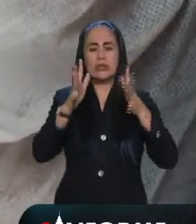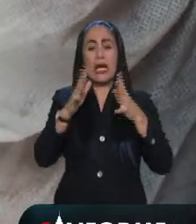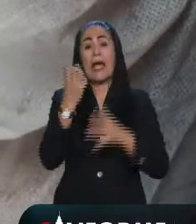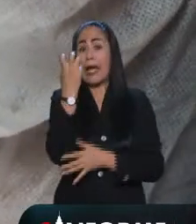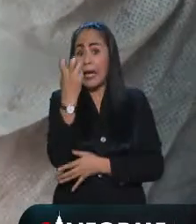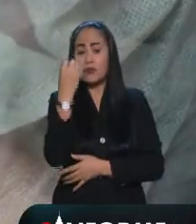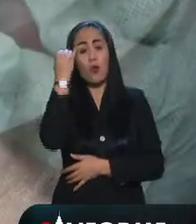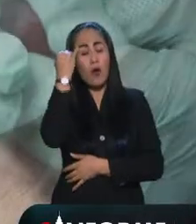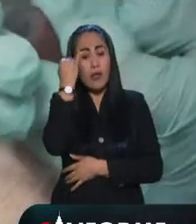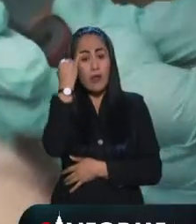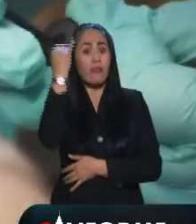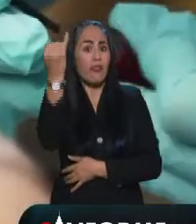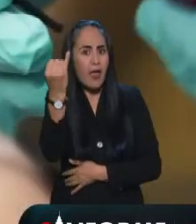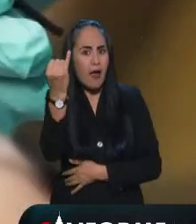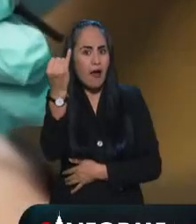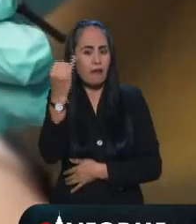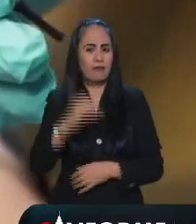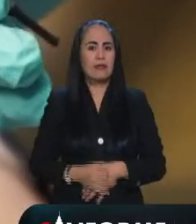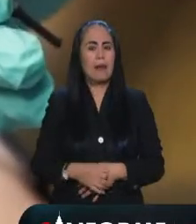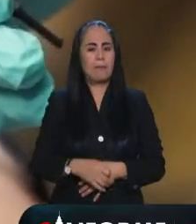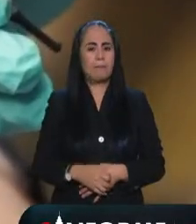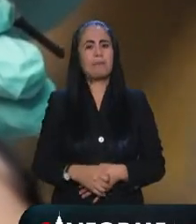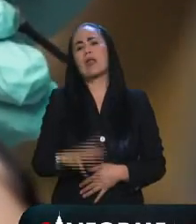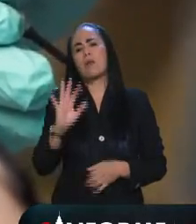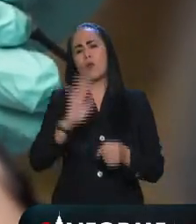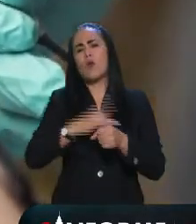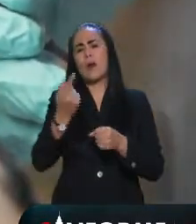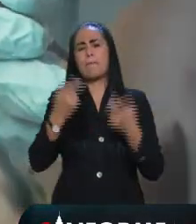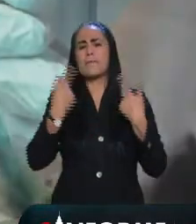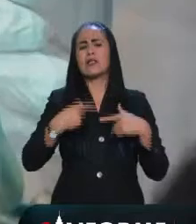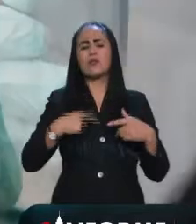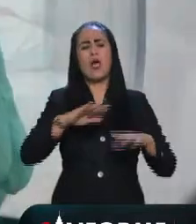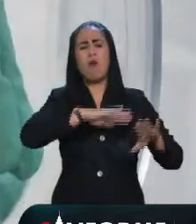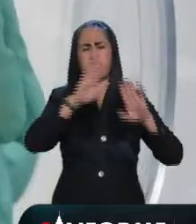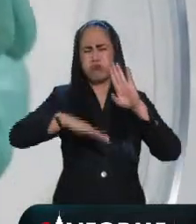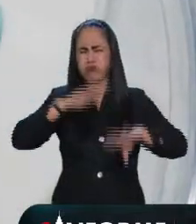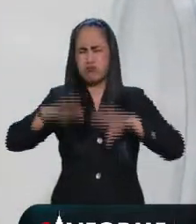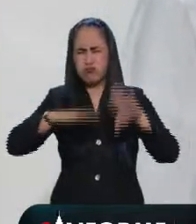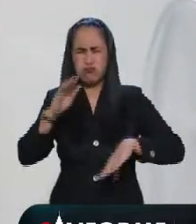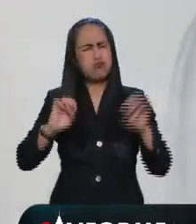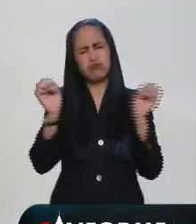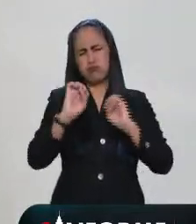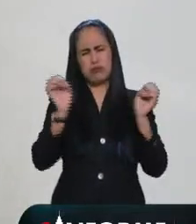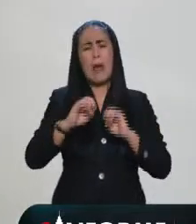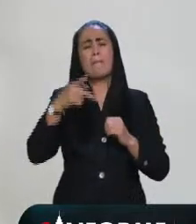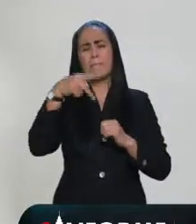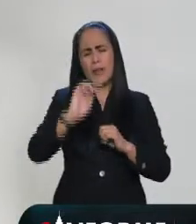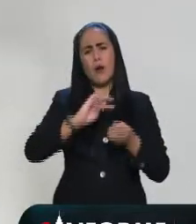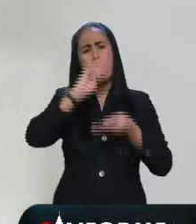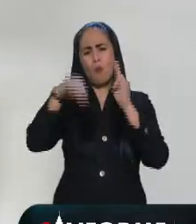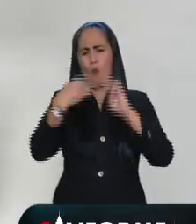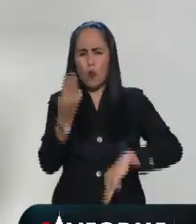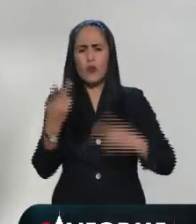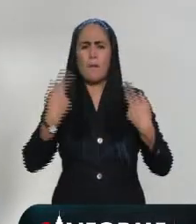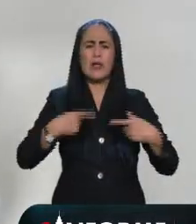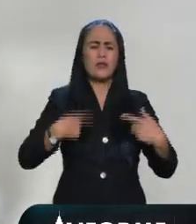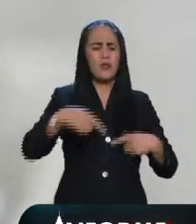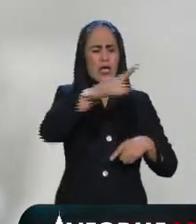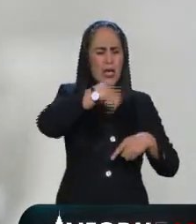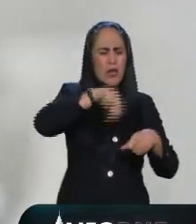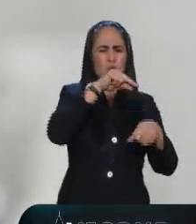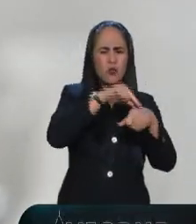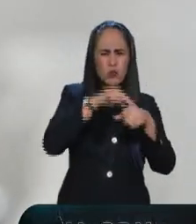hipótesis científica respaldada con hechos como una menor mortalidad ocasionada por el virus, la comunidad científica en el mundo y las autoridades continúan